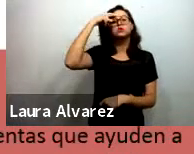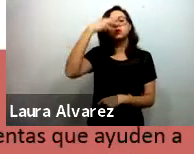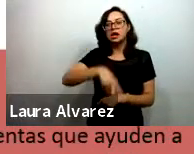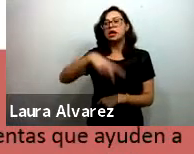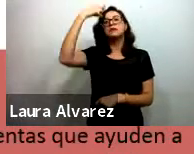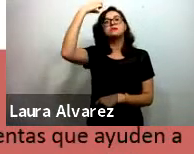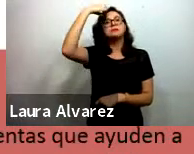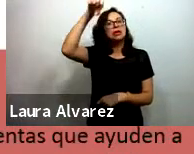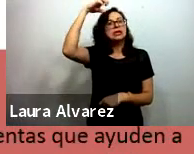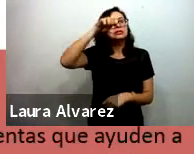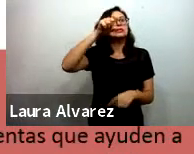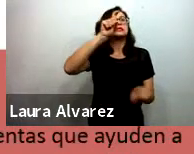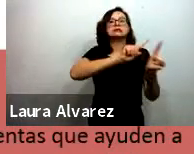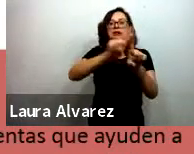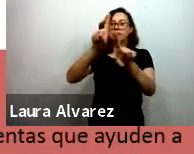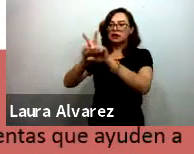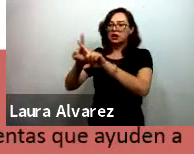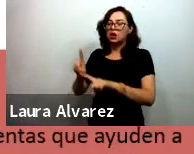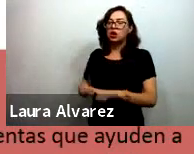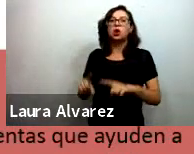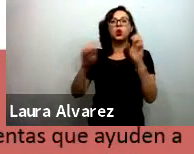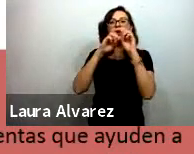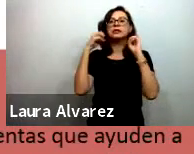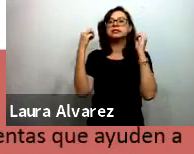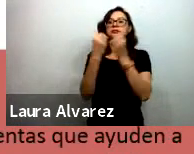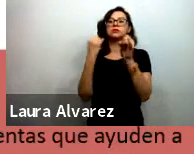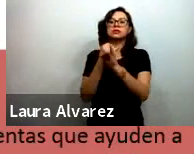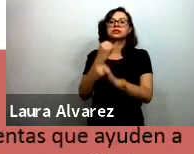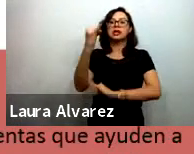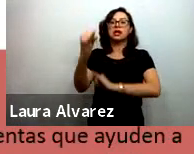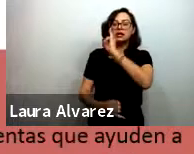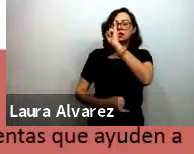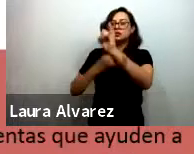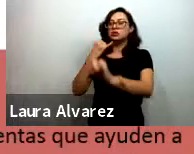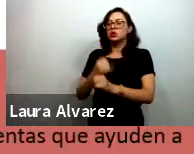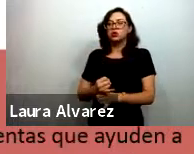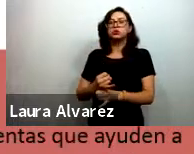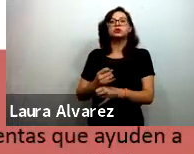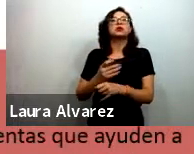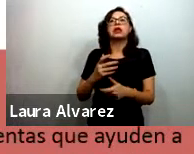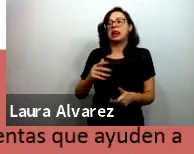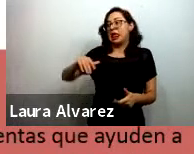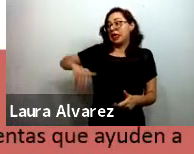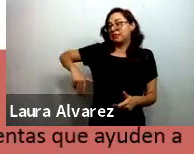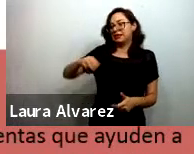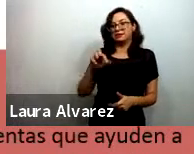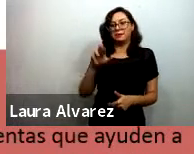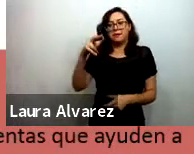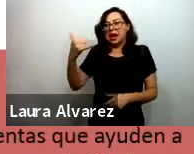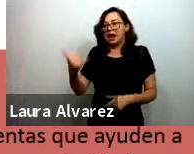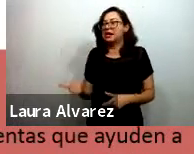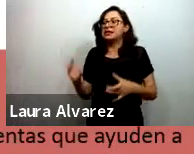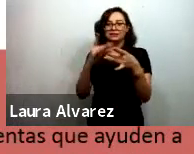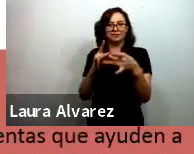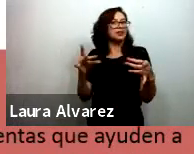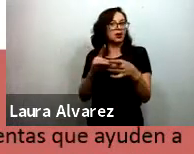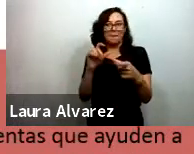desarrolladas también por organismos internacionales como los que Mary nos compartía al inicio de este panel